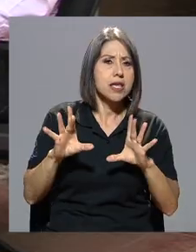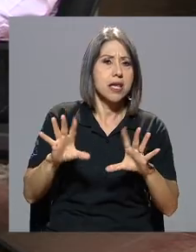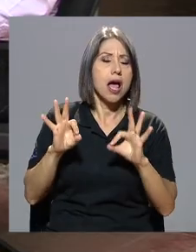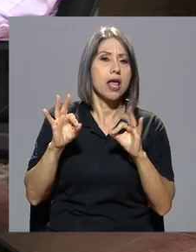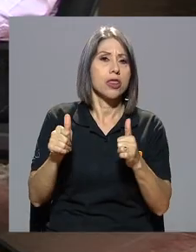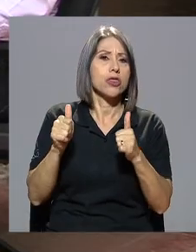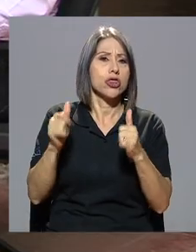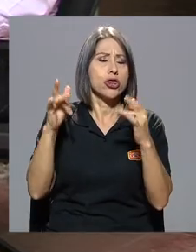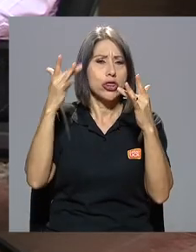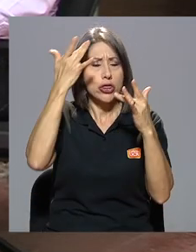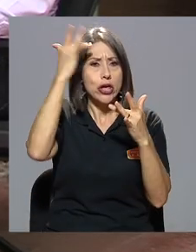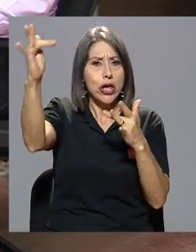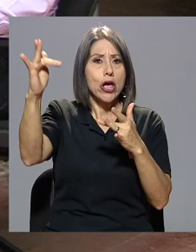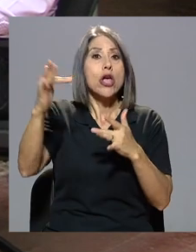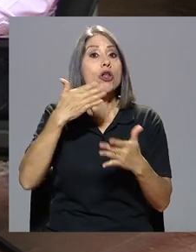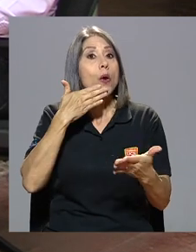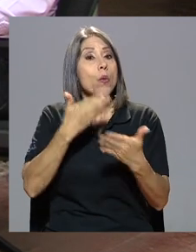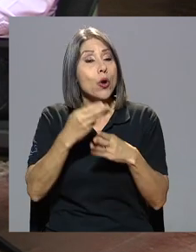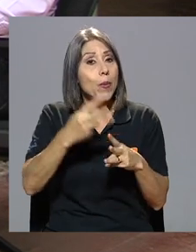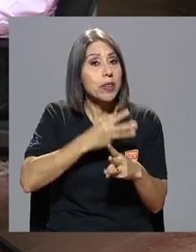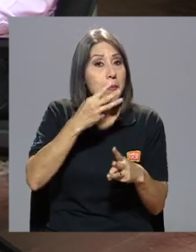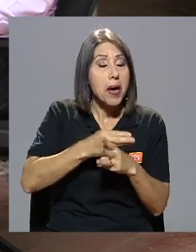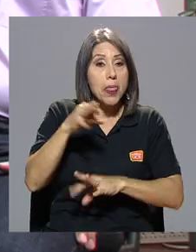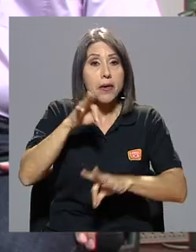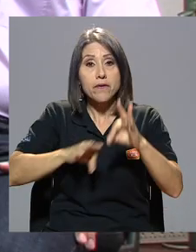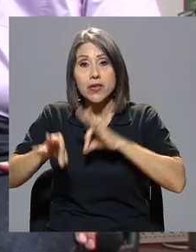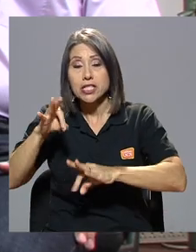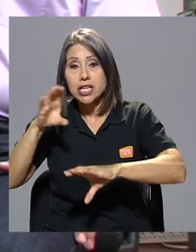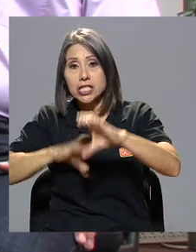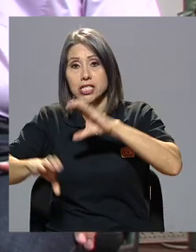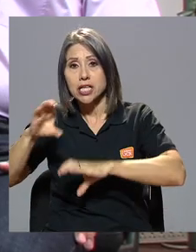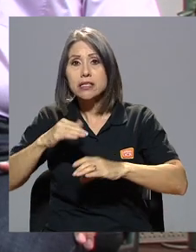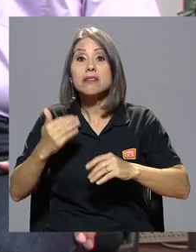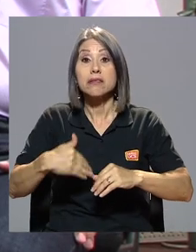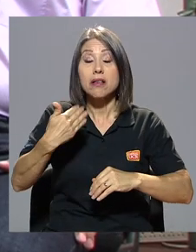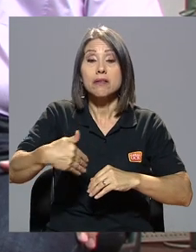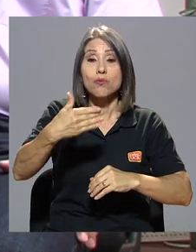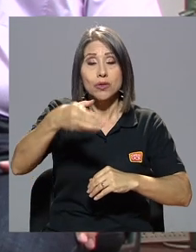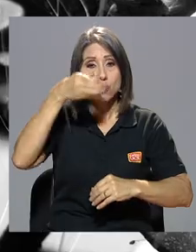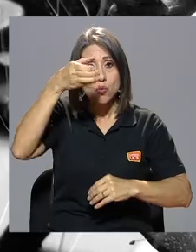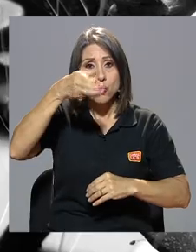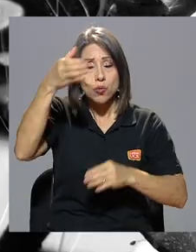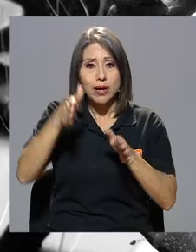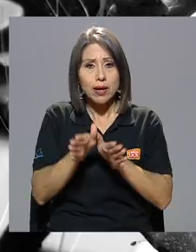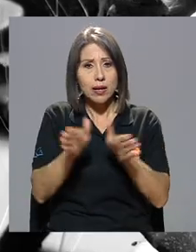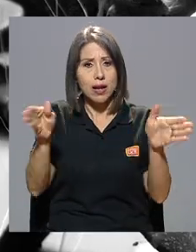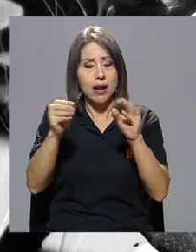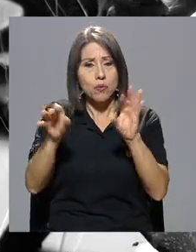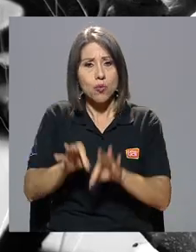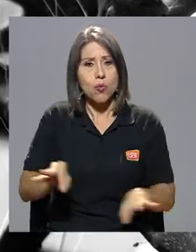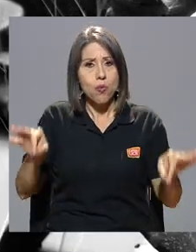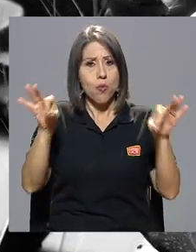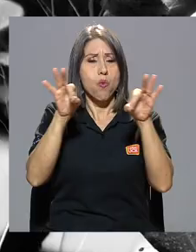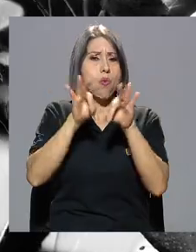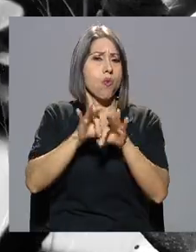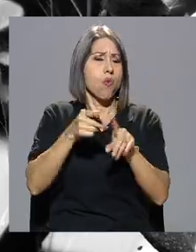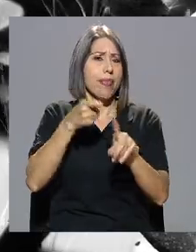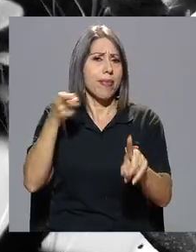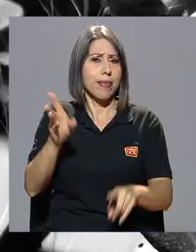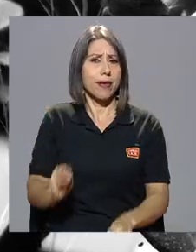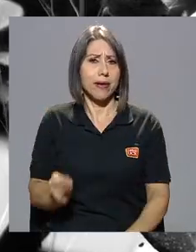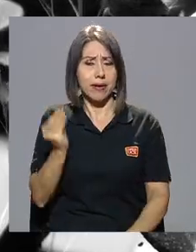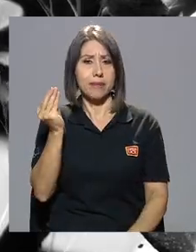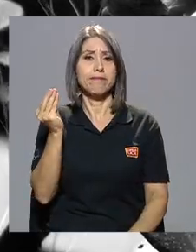Era bueno en matemáticas, bueno en física, bueno en ciencias. Después hizo una cultura general muy importante